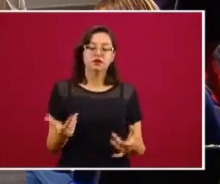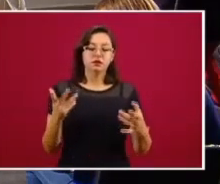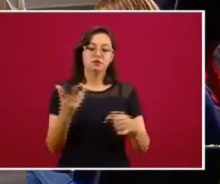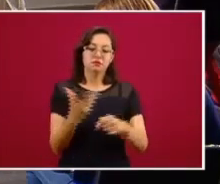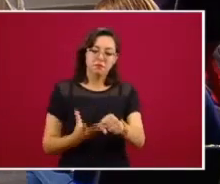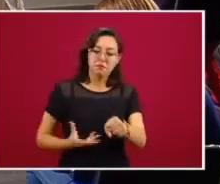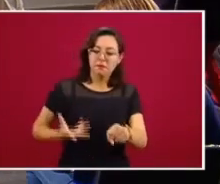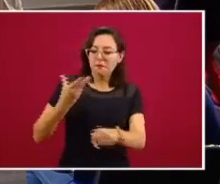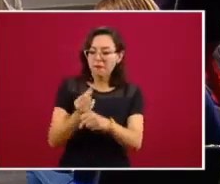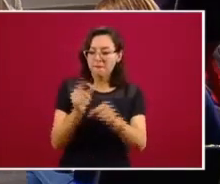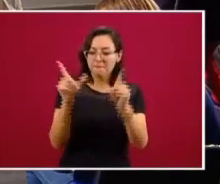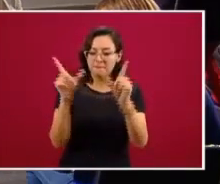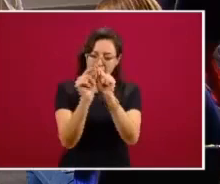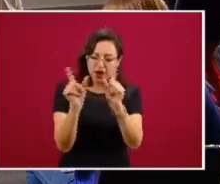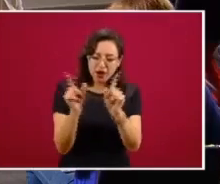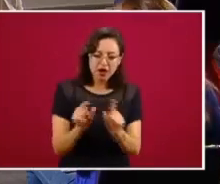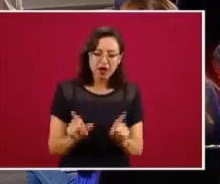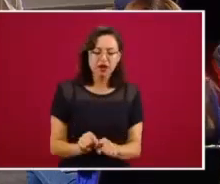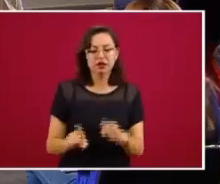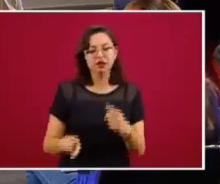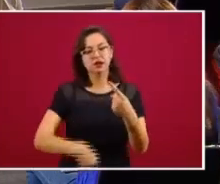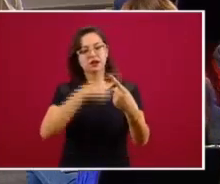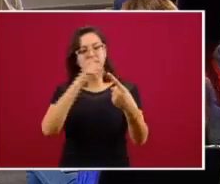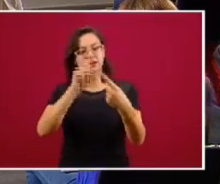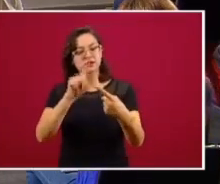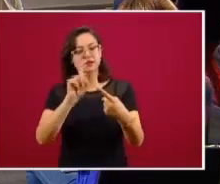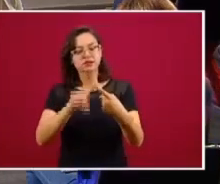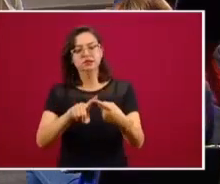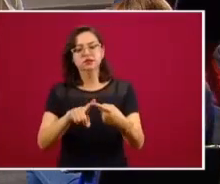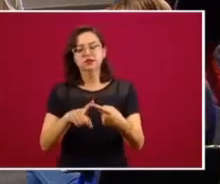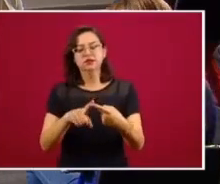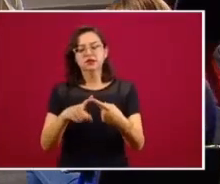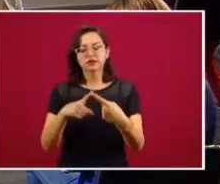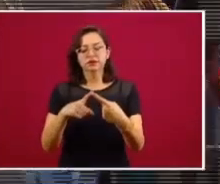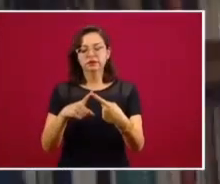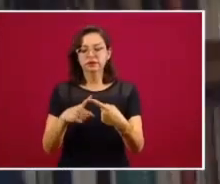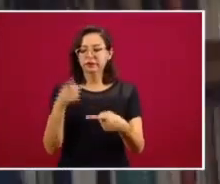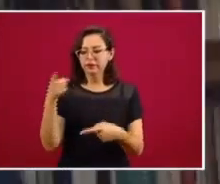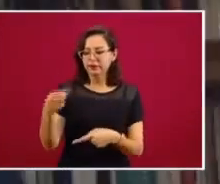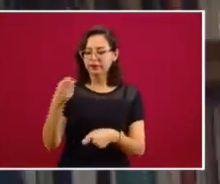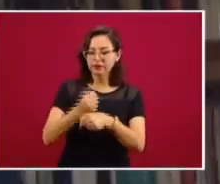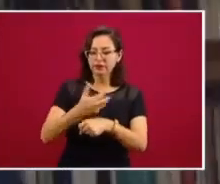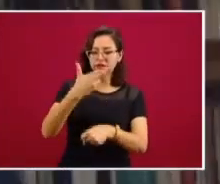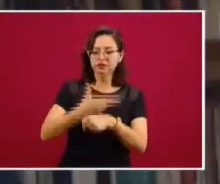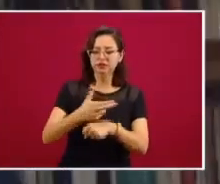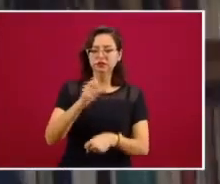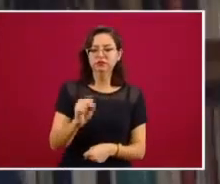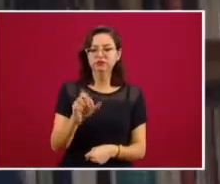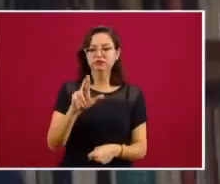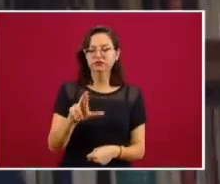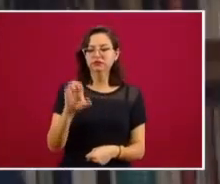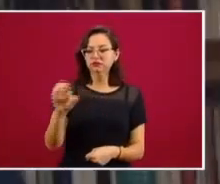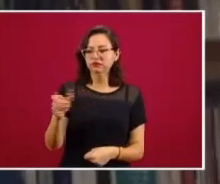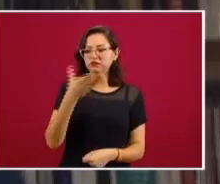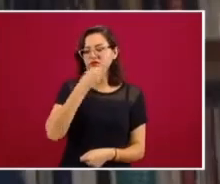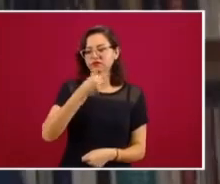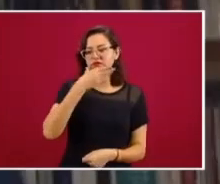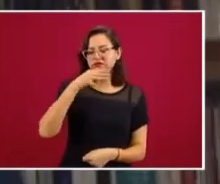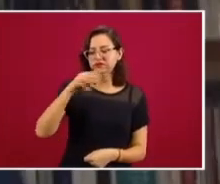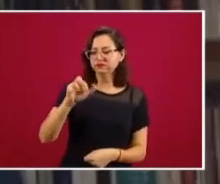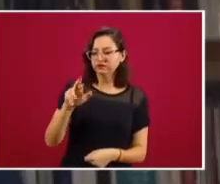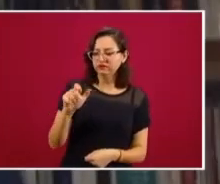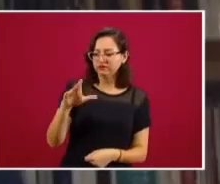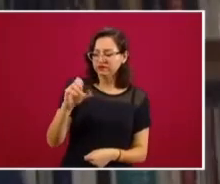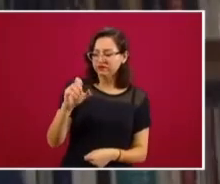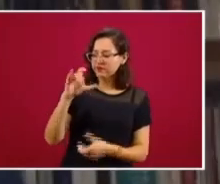cosas muy brevemente. Primero, agradecerle al secretario de Relaciones Exteriores, a Marcelo, porque la verdad es que